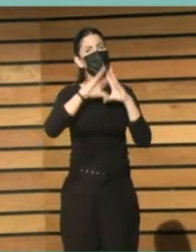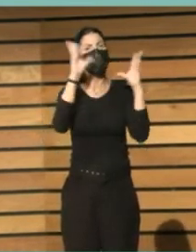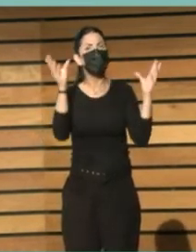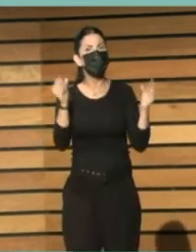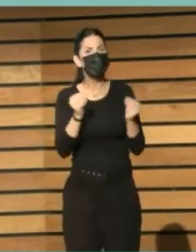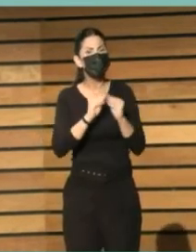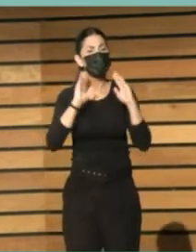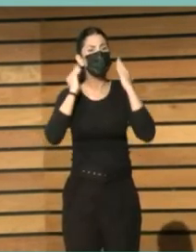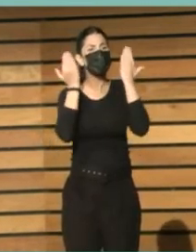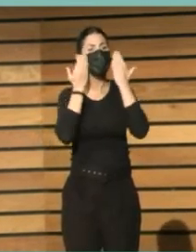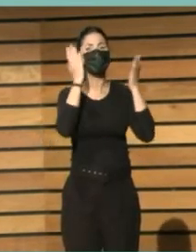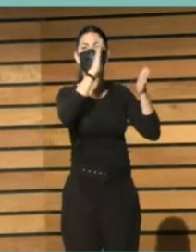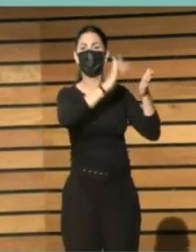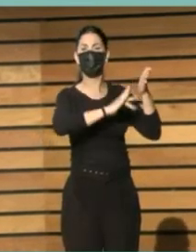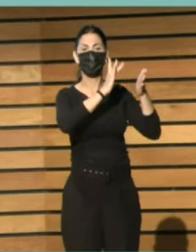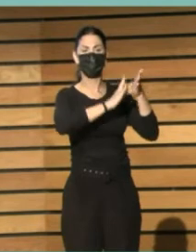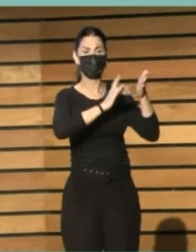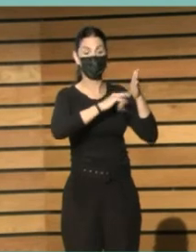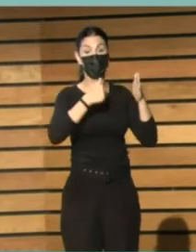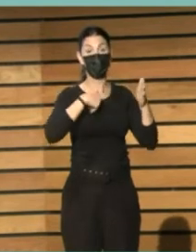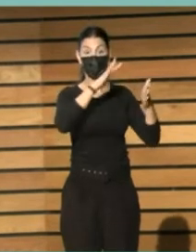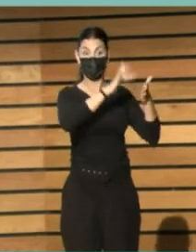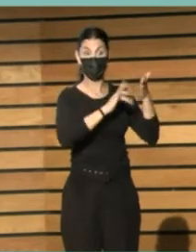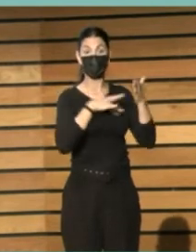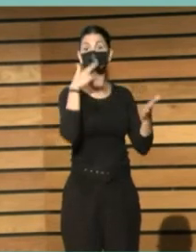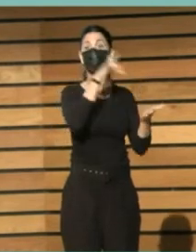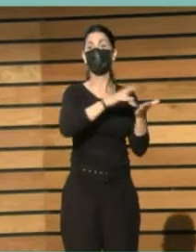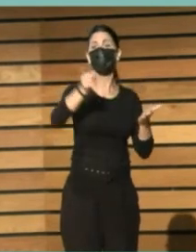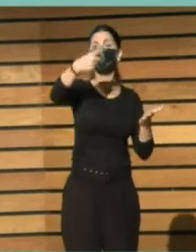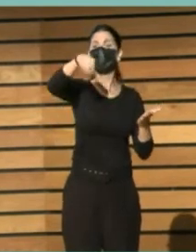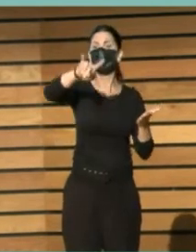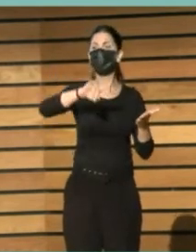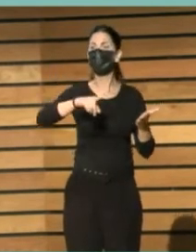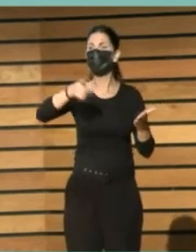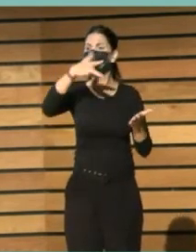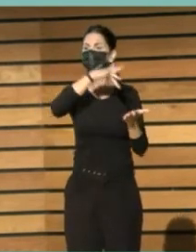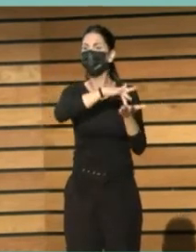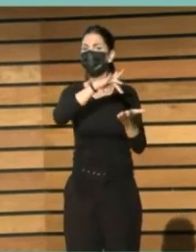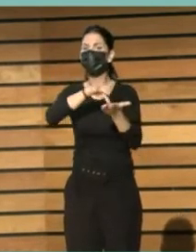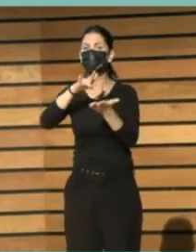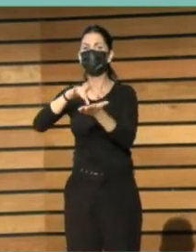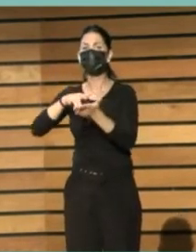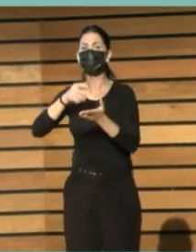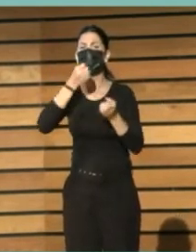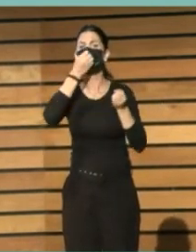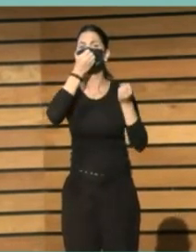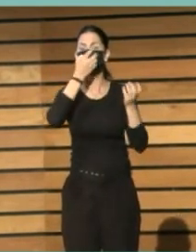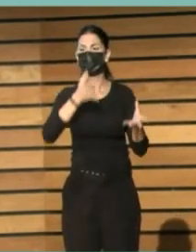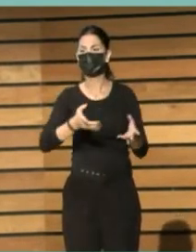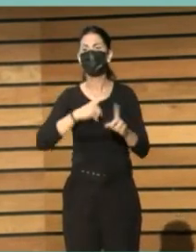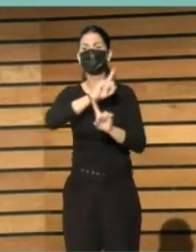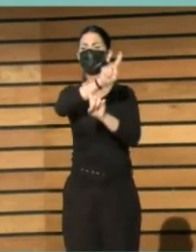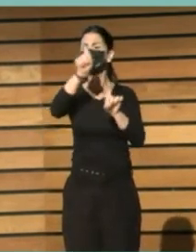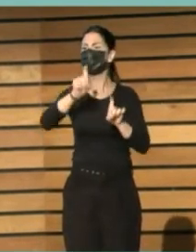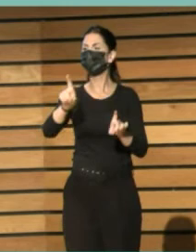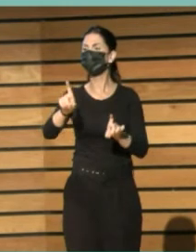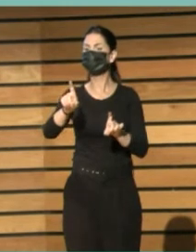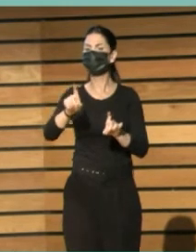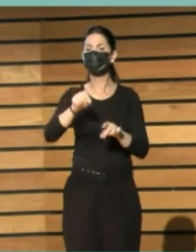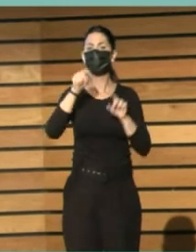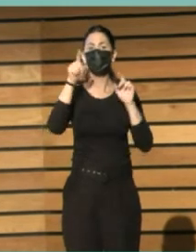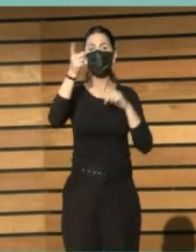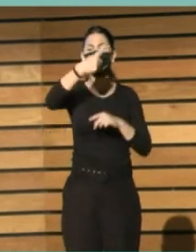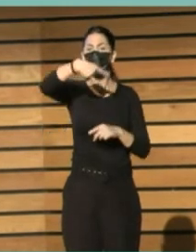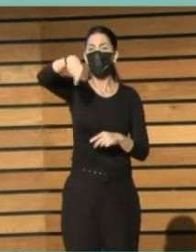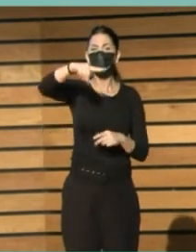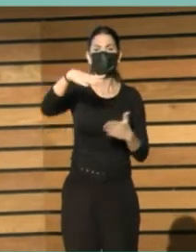de Valencia. Yo estuve en Valencia. ¿Cuántos estuvisteis en Valencia? Bien. Por cierto, la pregunta. ¿Cuántos habéis estado en